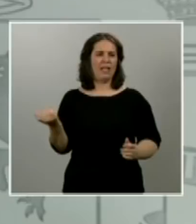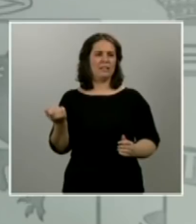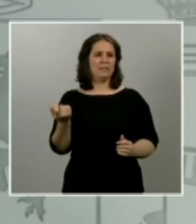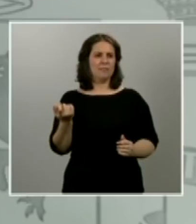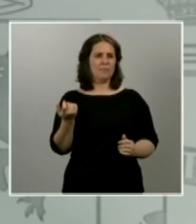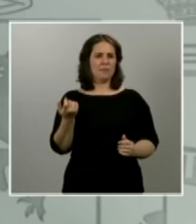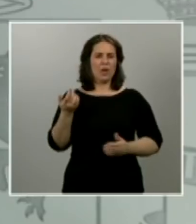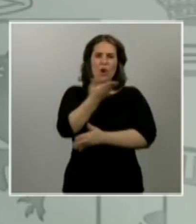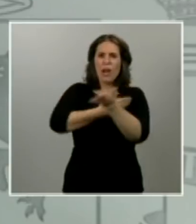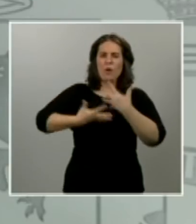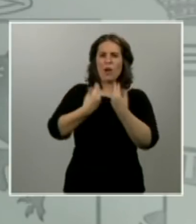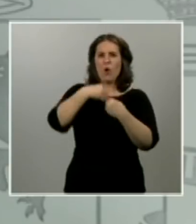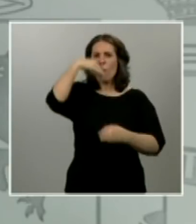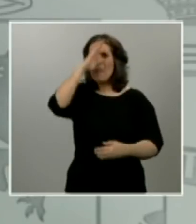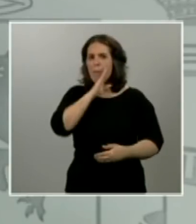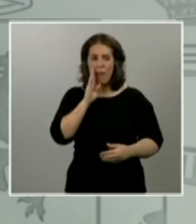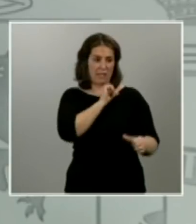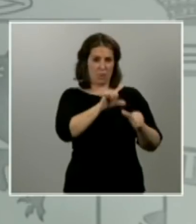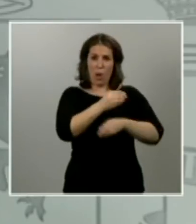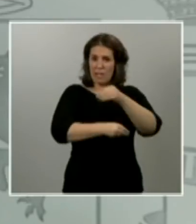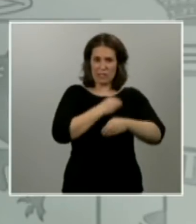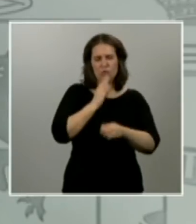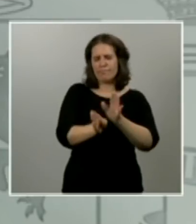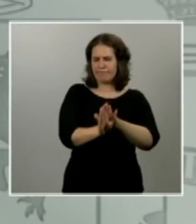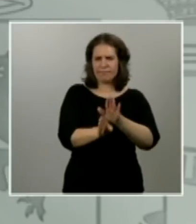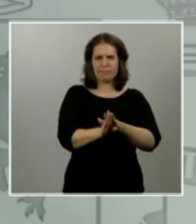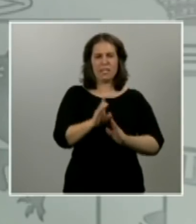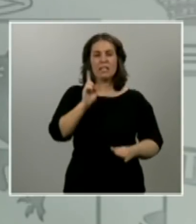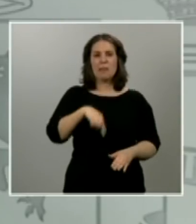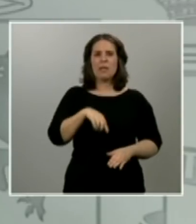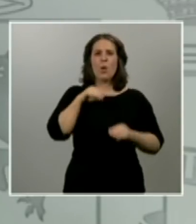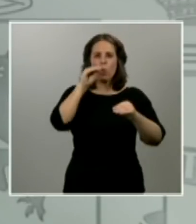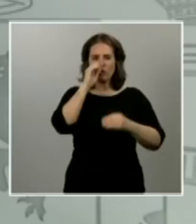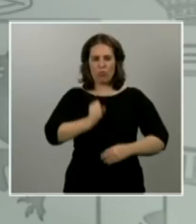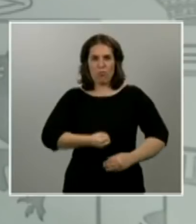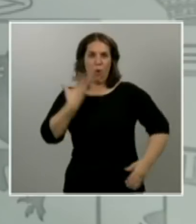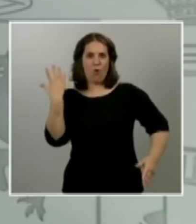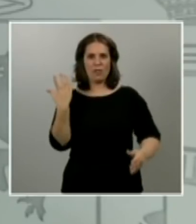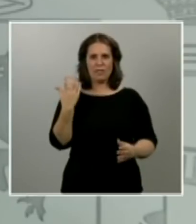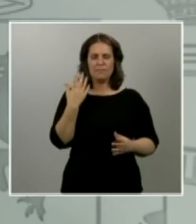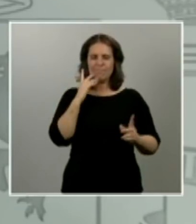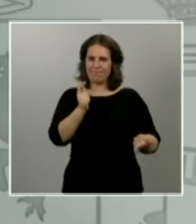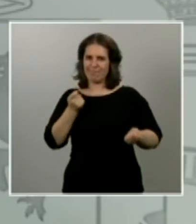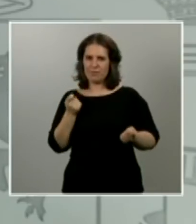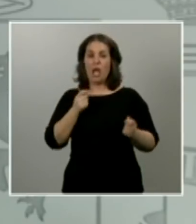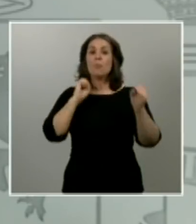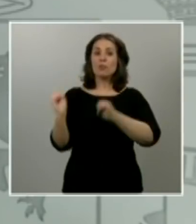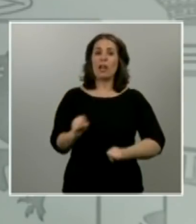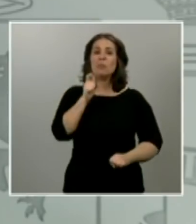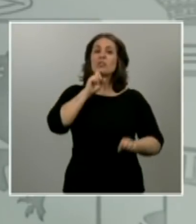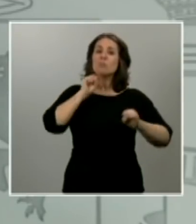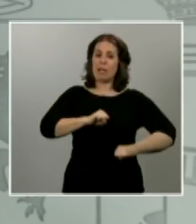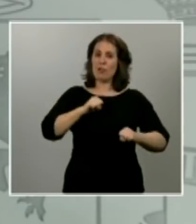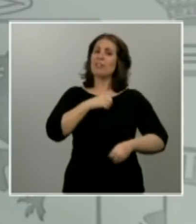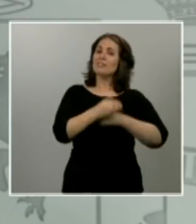lo habéis hecho. Os hemos pedido a los jóvenes también contener el ímpetu, proteger a los mayores, lo estáis haciendo. Os pedimos a los